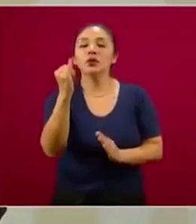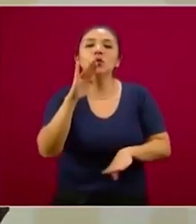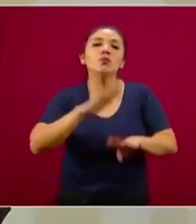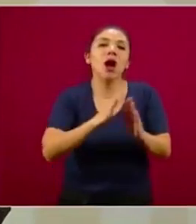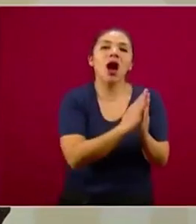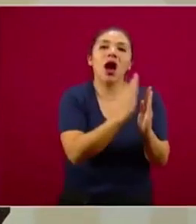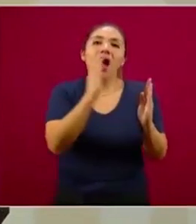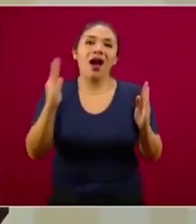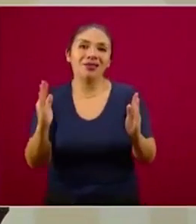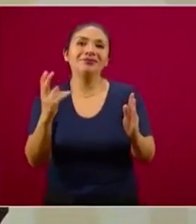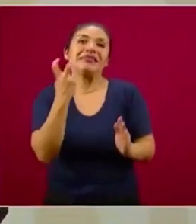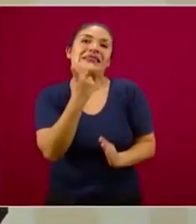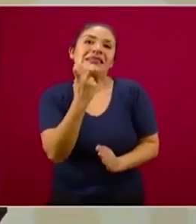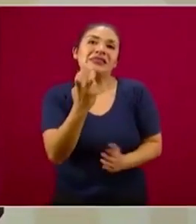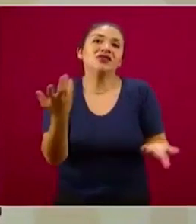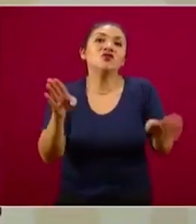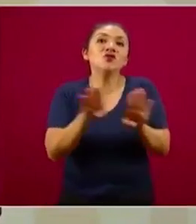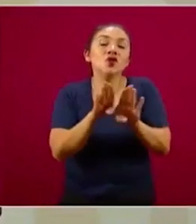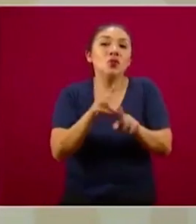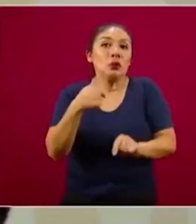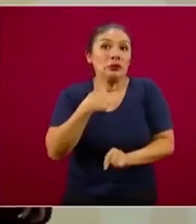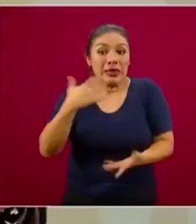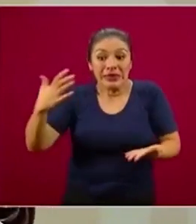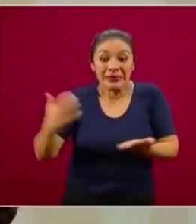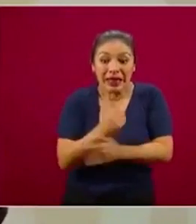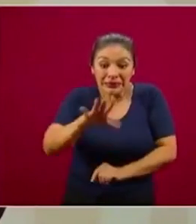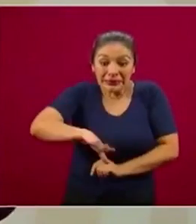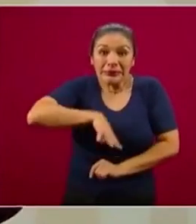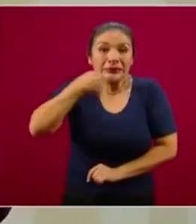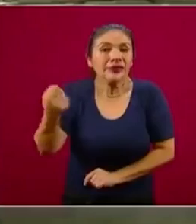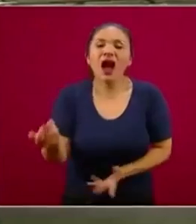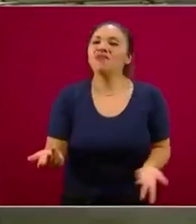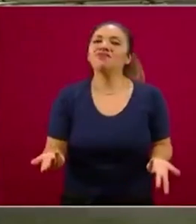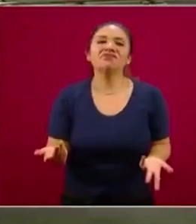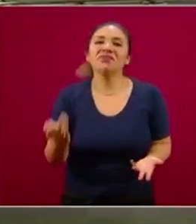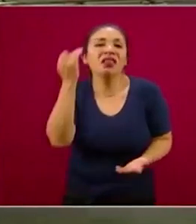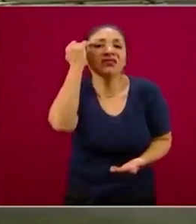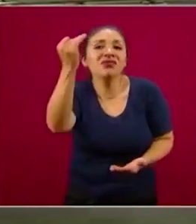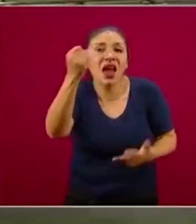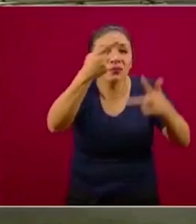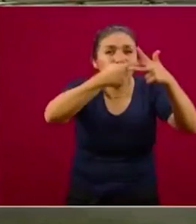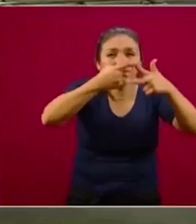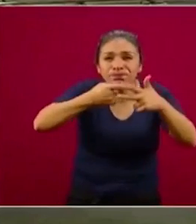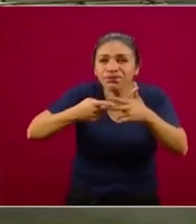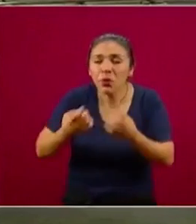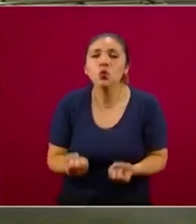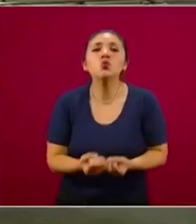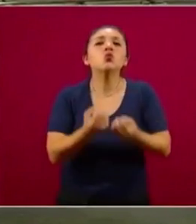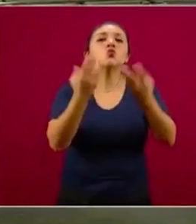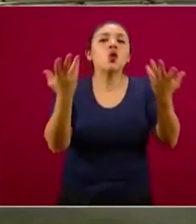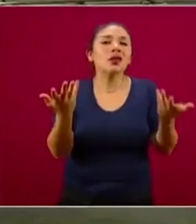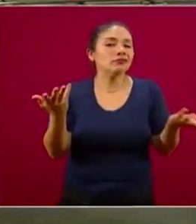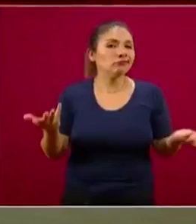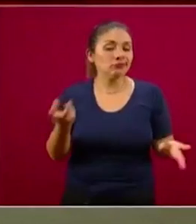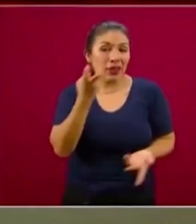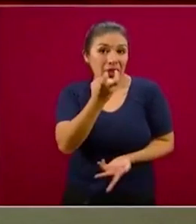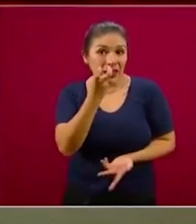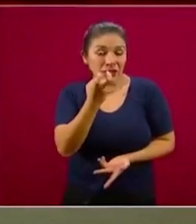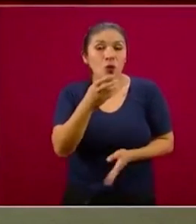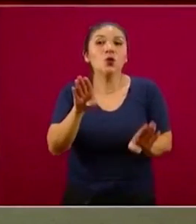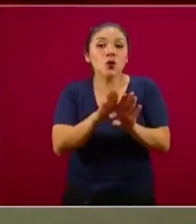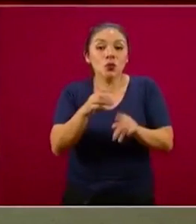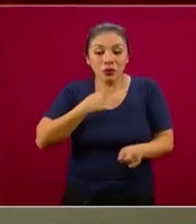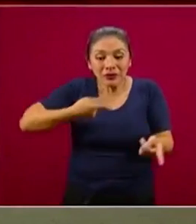funciona, no hay manera de ganar en todos los temas, en el tiempo y en la cantidad, porque precisamente el